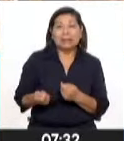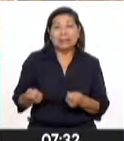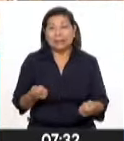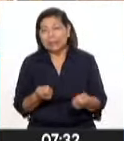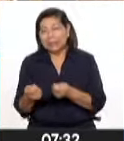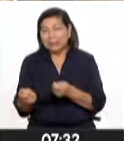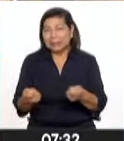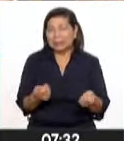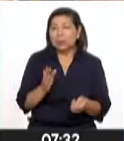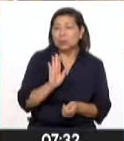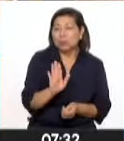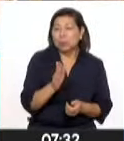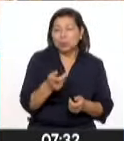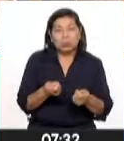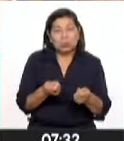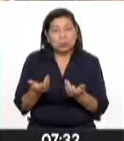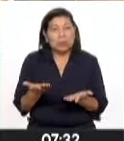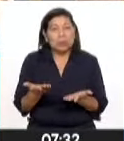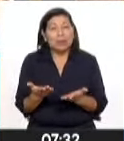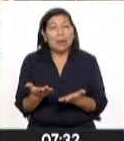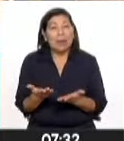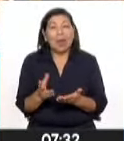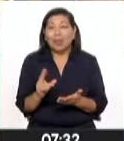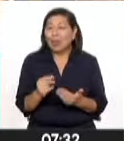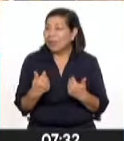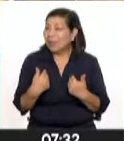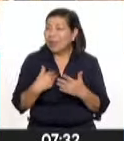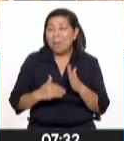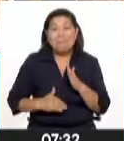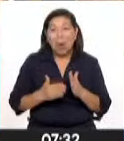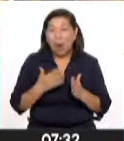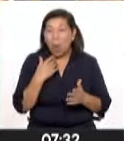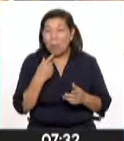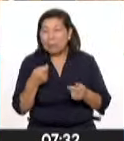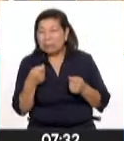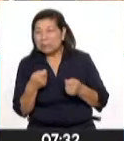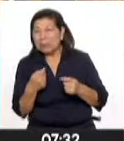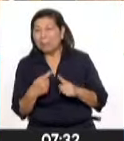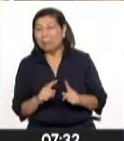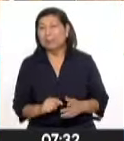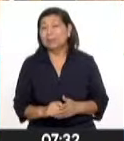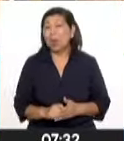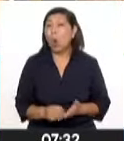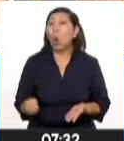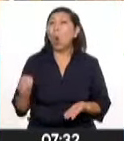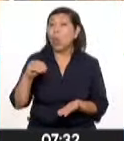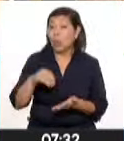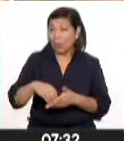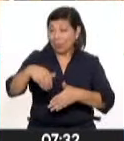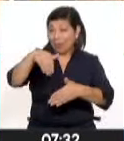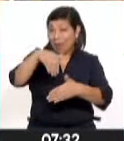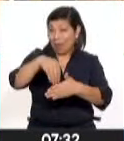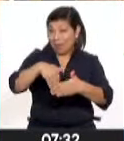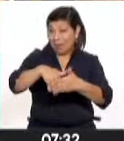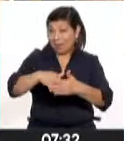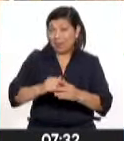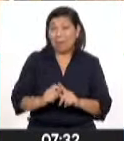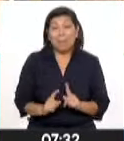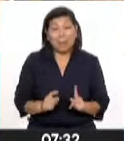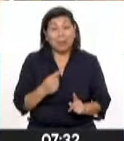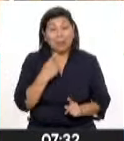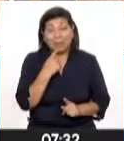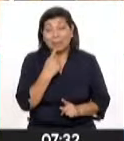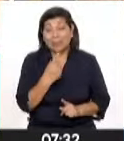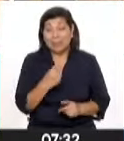el gobierno de Lazo no tenga éxito. Se convocan nuevas elecciones, sin embargo, hay que